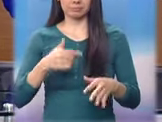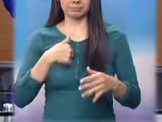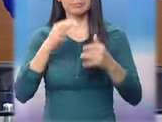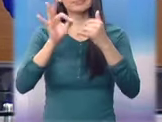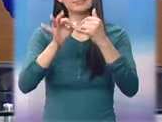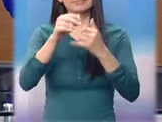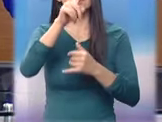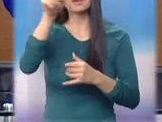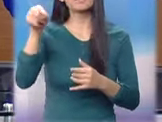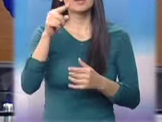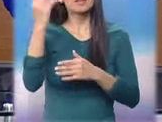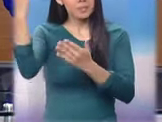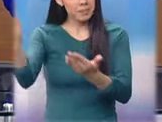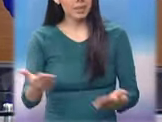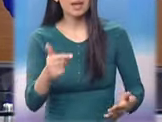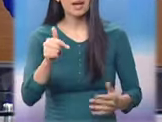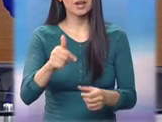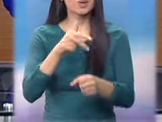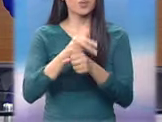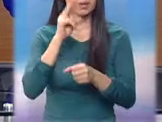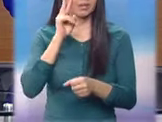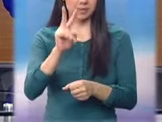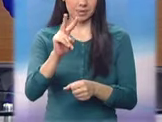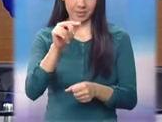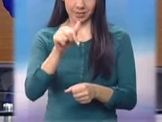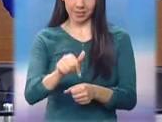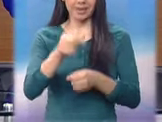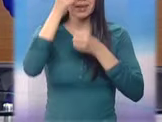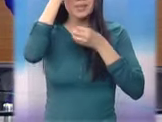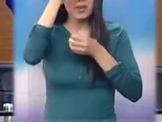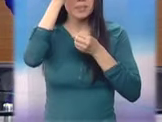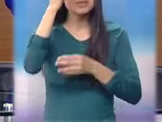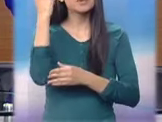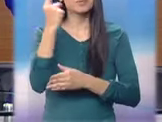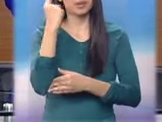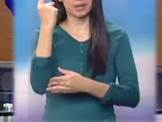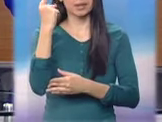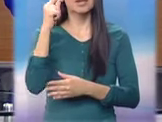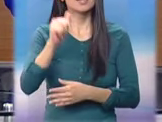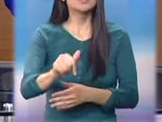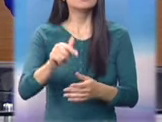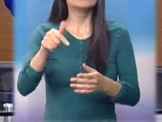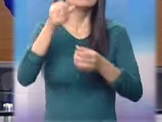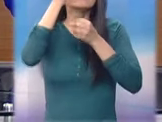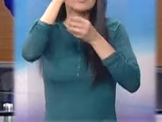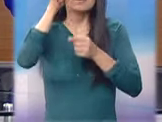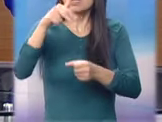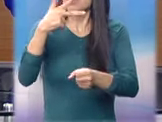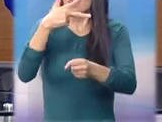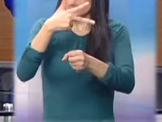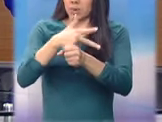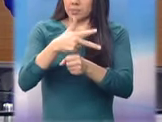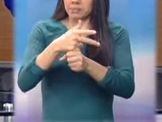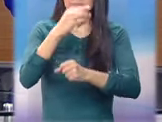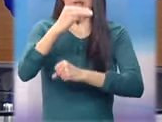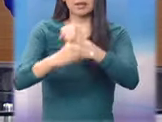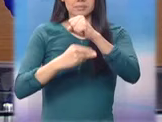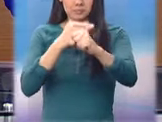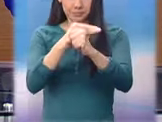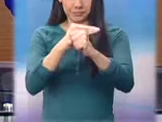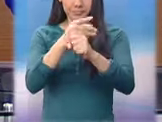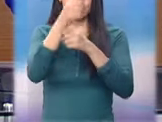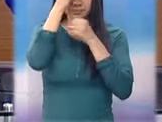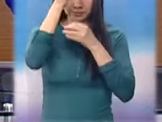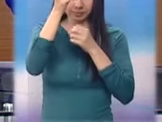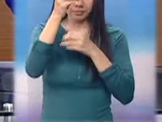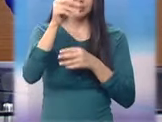le damos la bienvenida en nombre de todo el equipo de turno de su noticiero Guatevisión. Y es momento de conocer las noticias más relevantes de Guatemala y